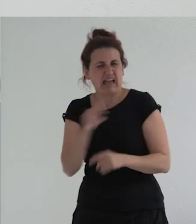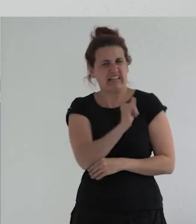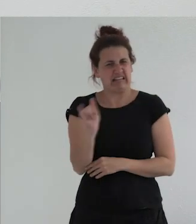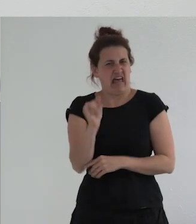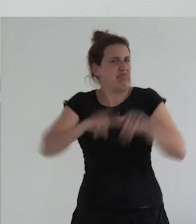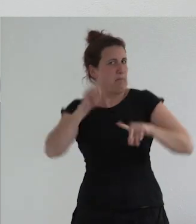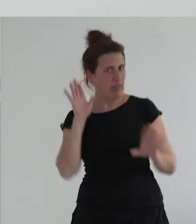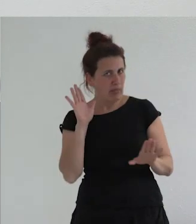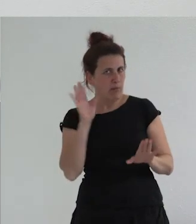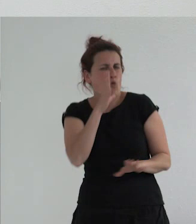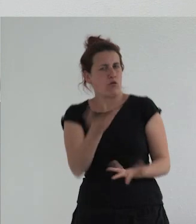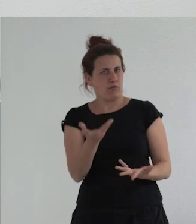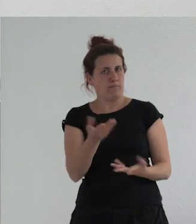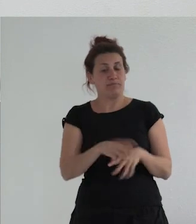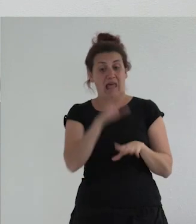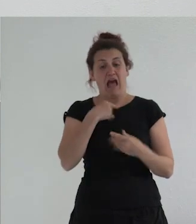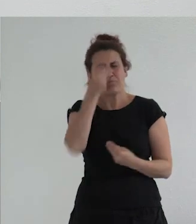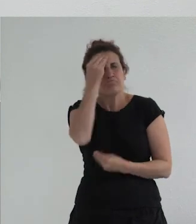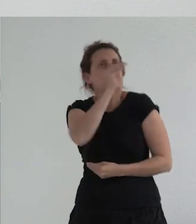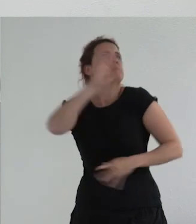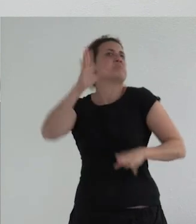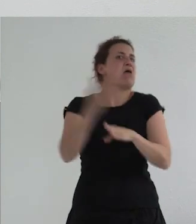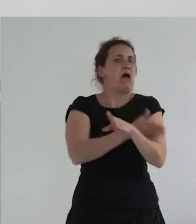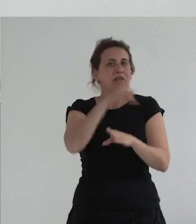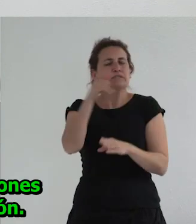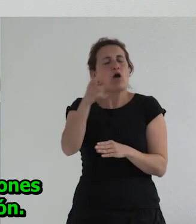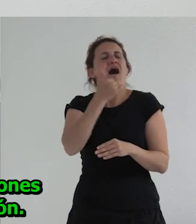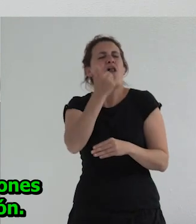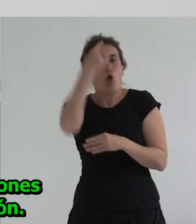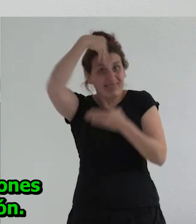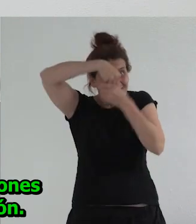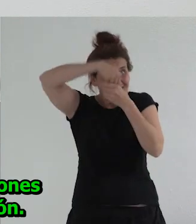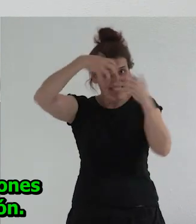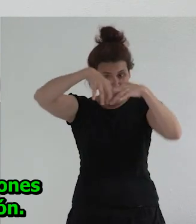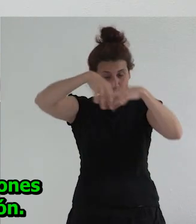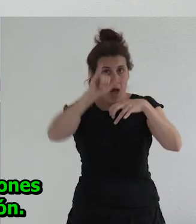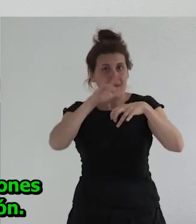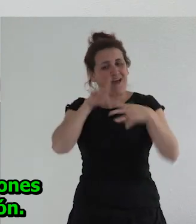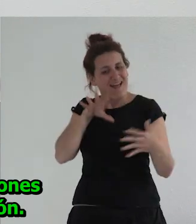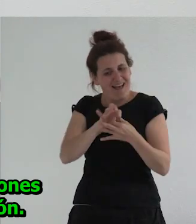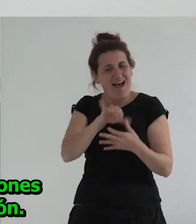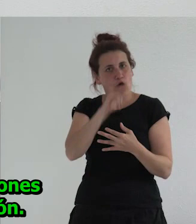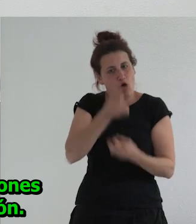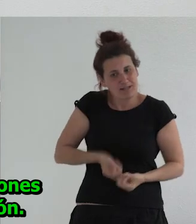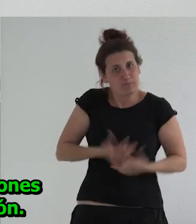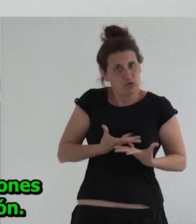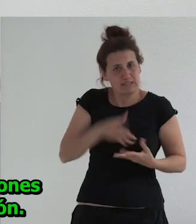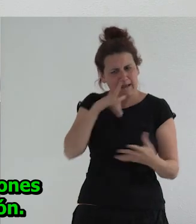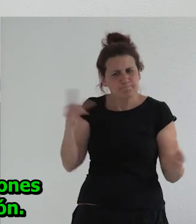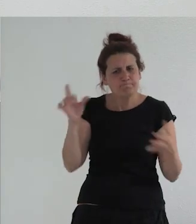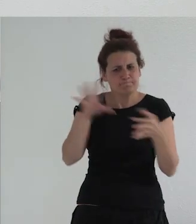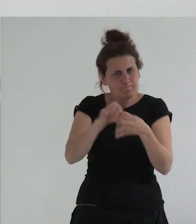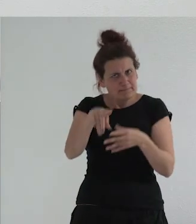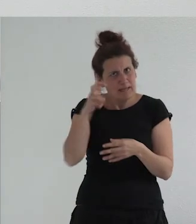hay una presuposición de nuevo de que habría como algo en el cerebro que está relacionado con esas expresiones y que concuerda identidad